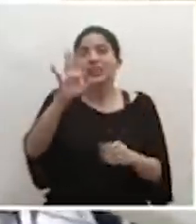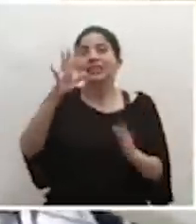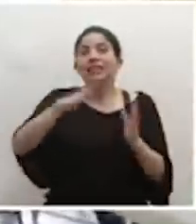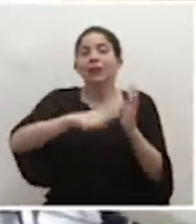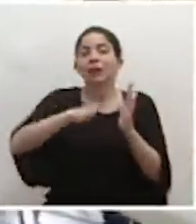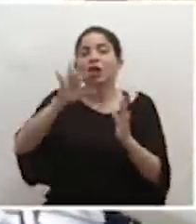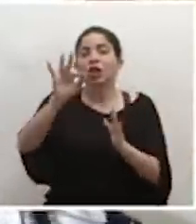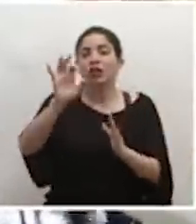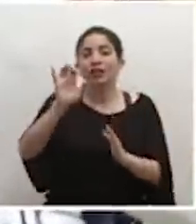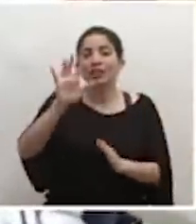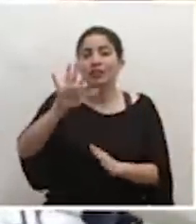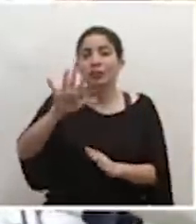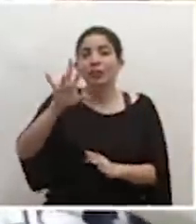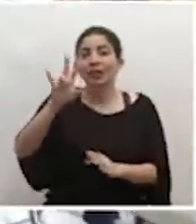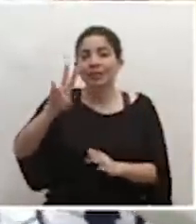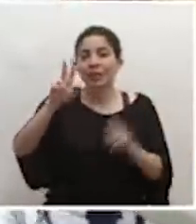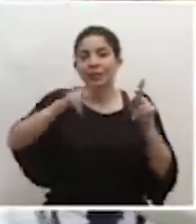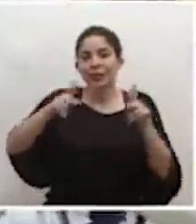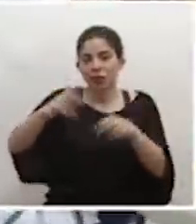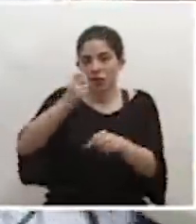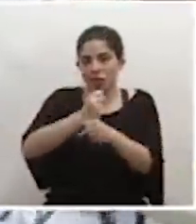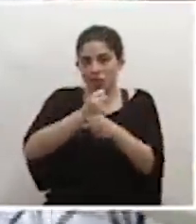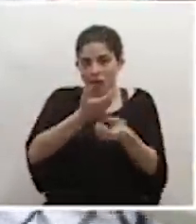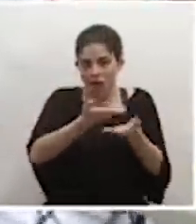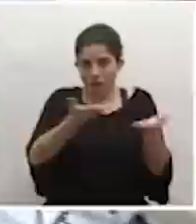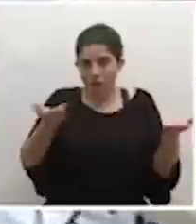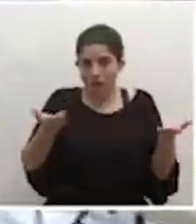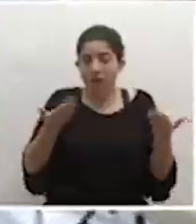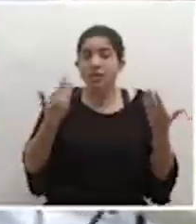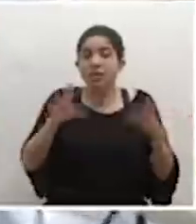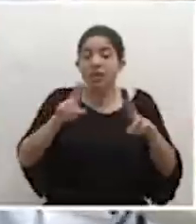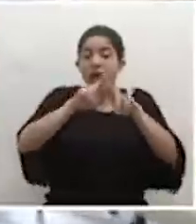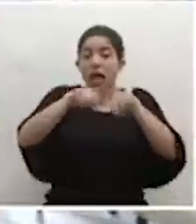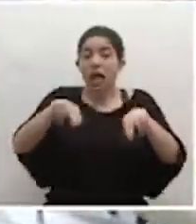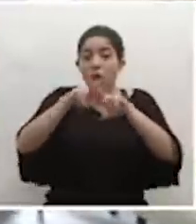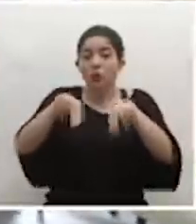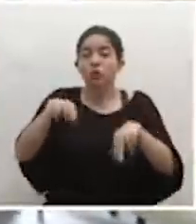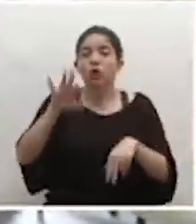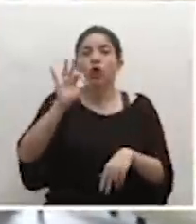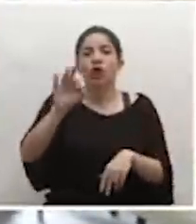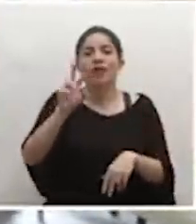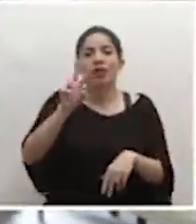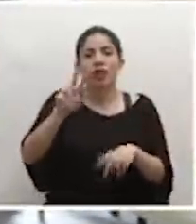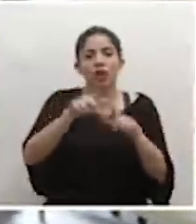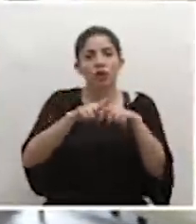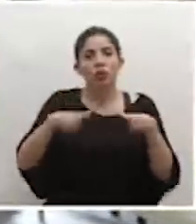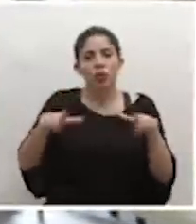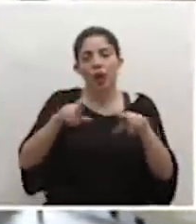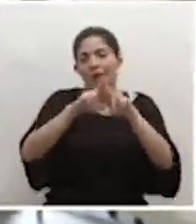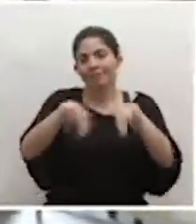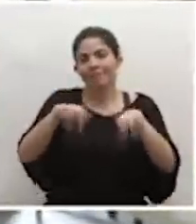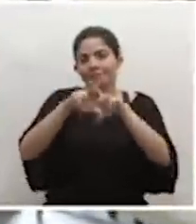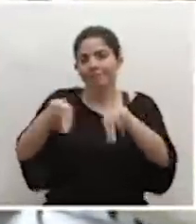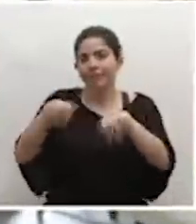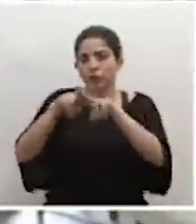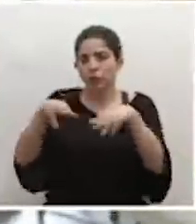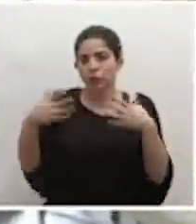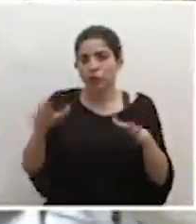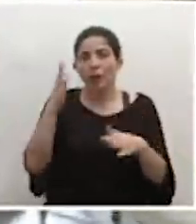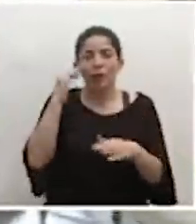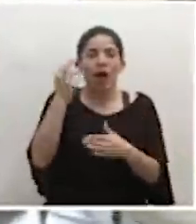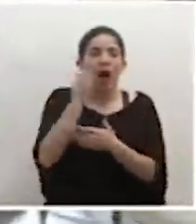.957 personas y se han transfirado 92 lugares por algún tipo de